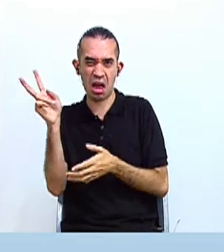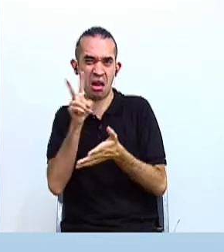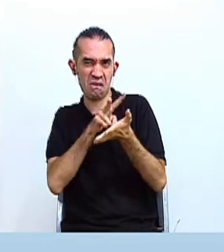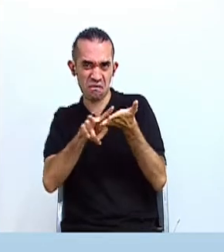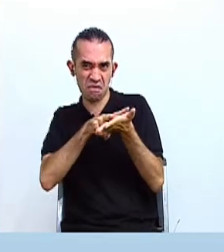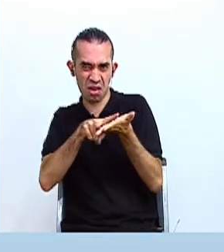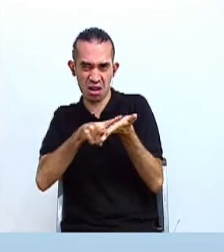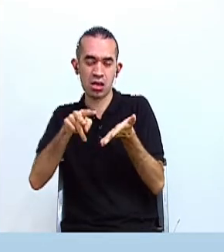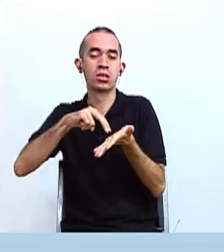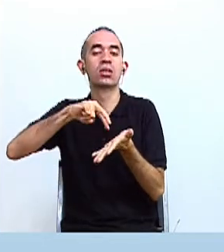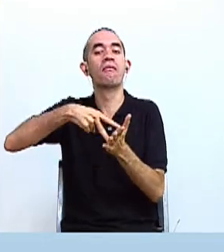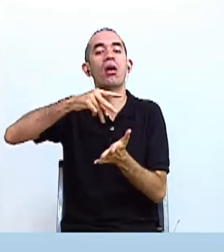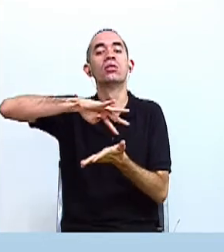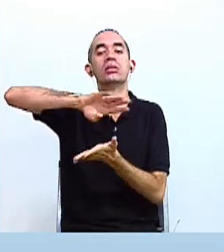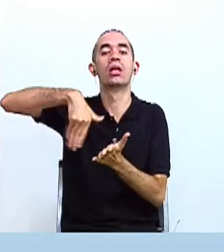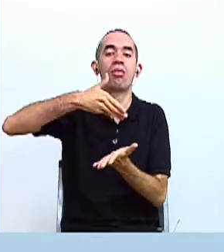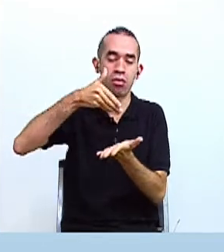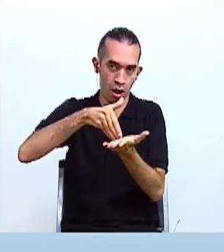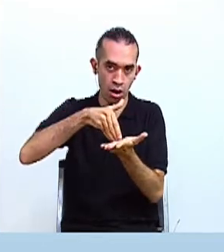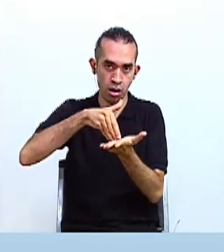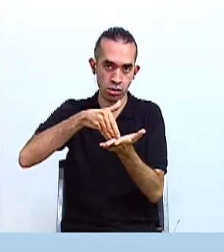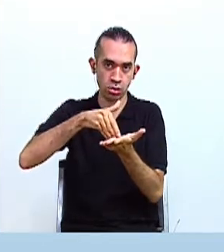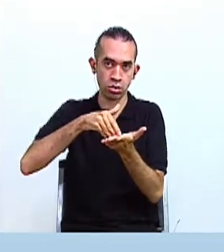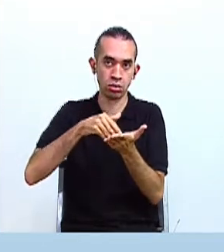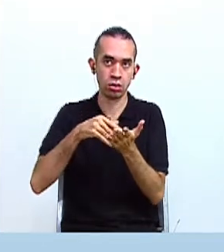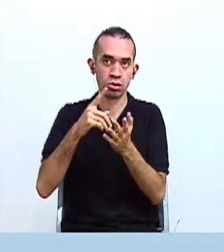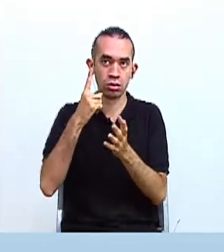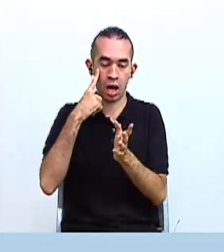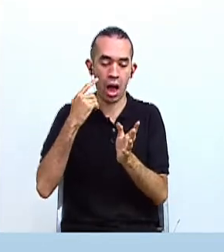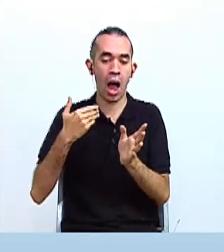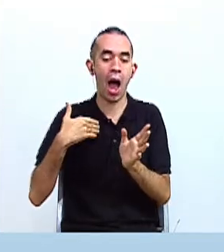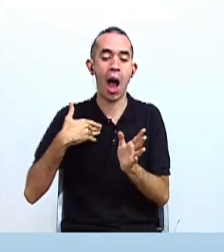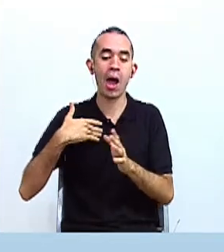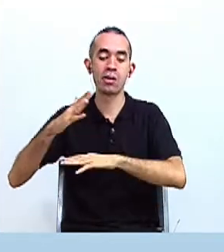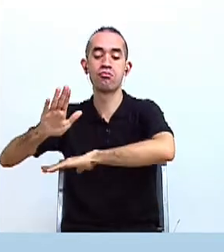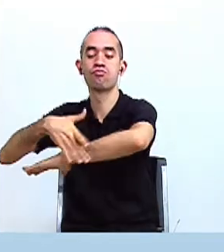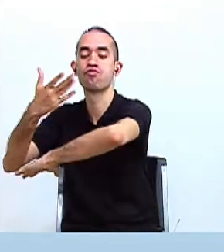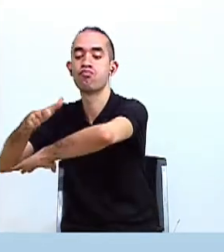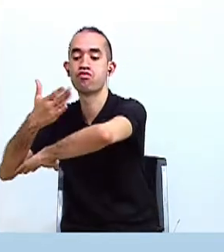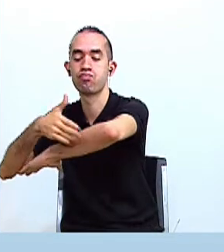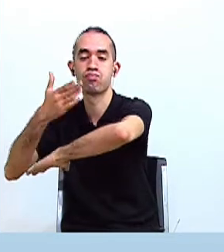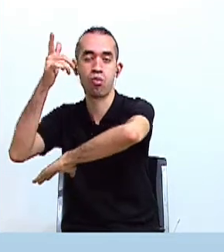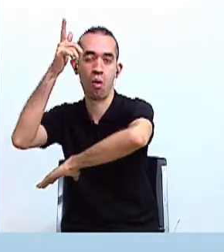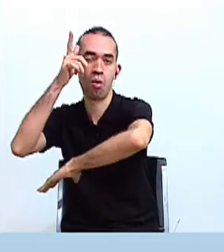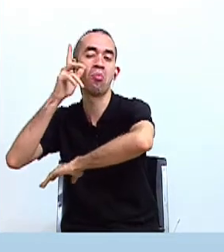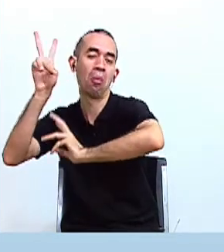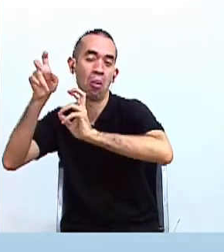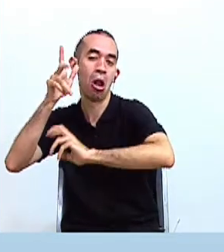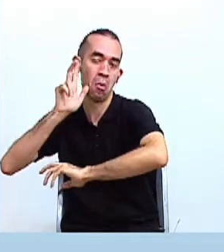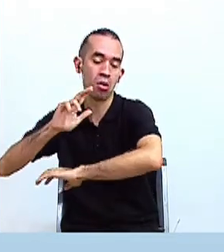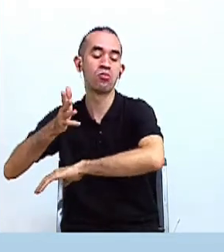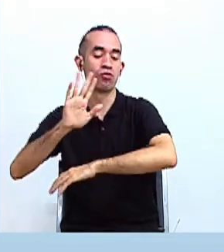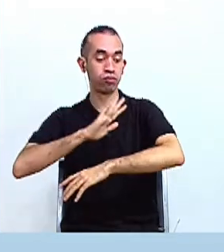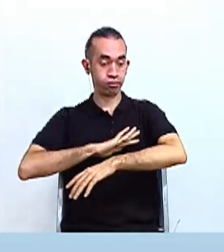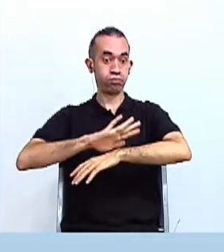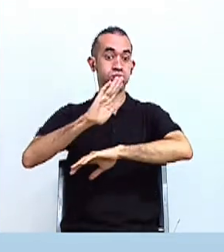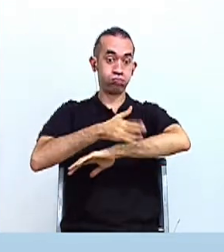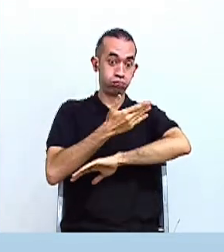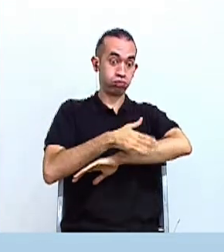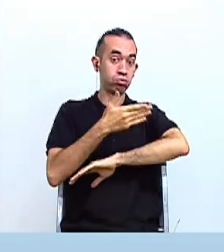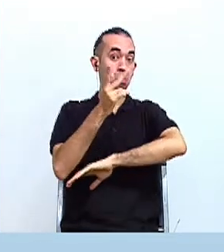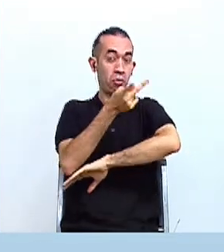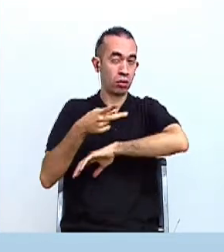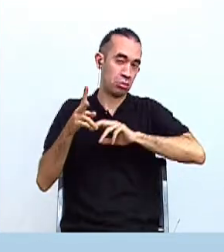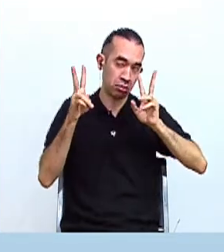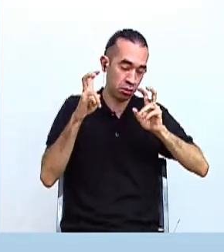central, que como pueden apreciar, cubre de océano a océano, y ahí se asentaron también otras culturas precolombinas.